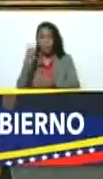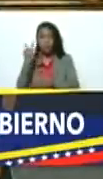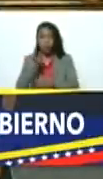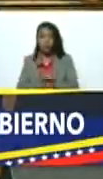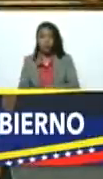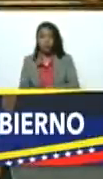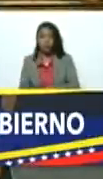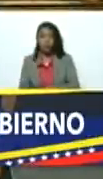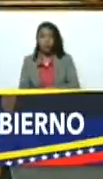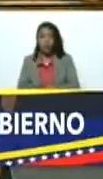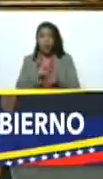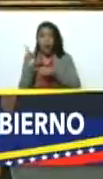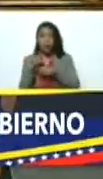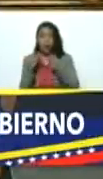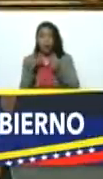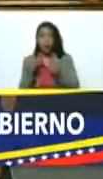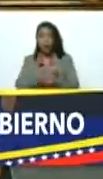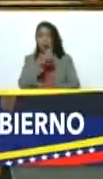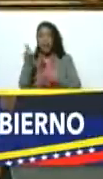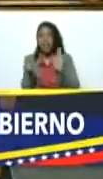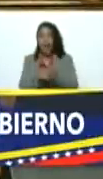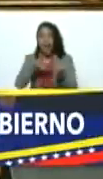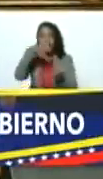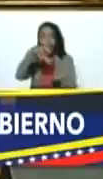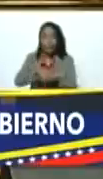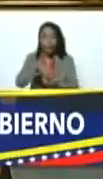esto es el recurso general por estado